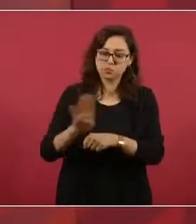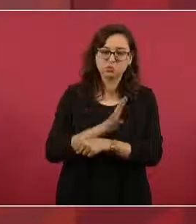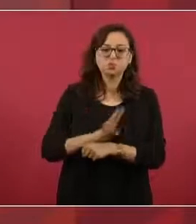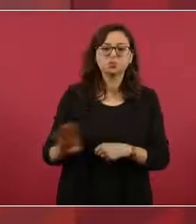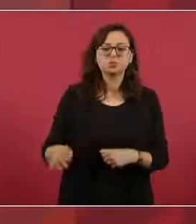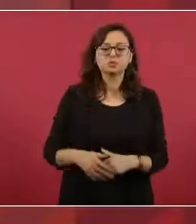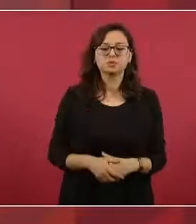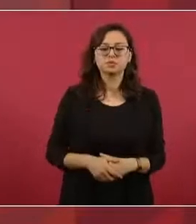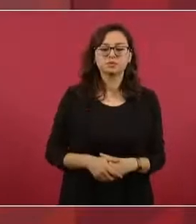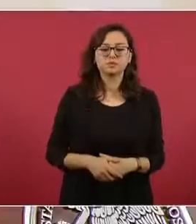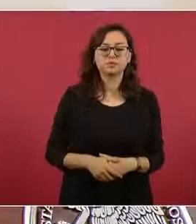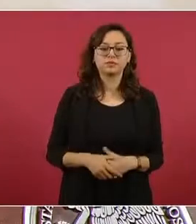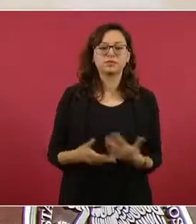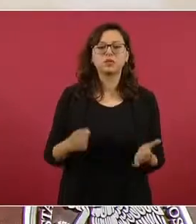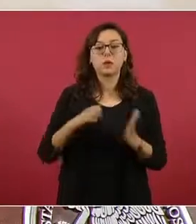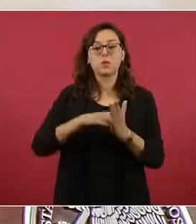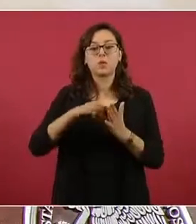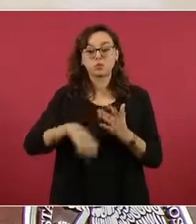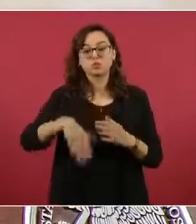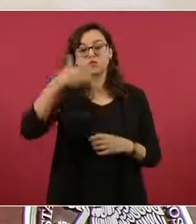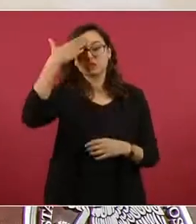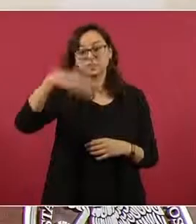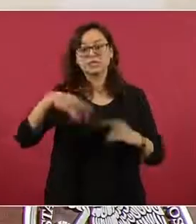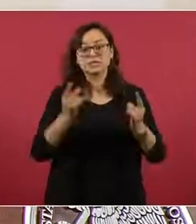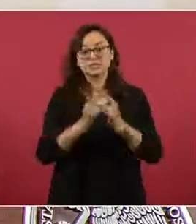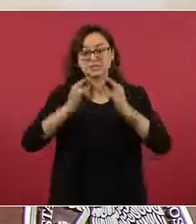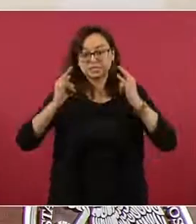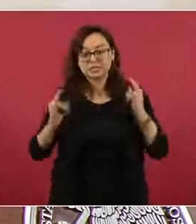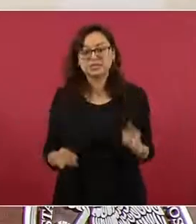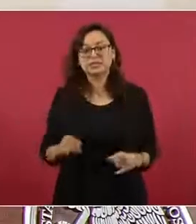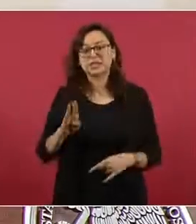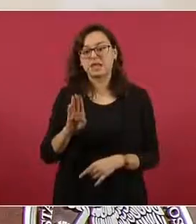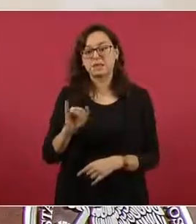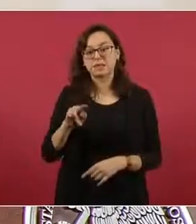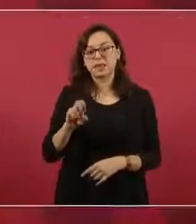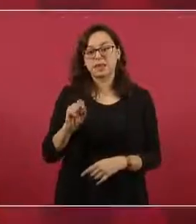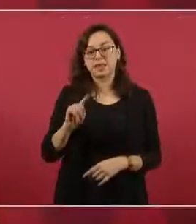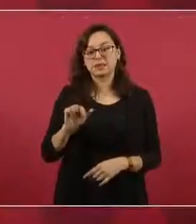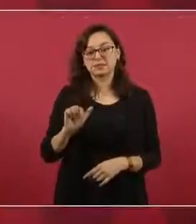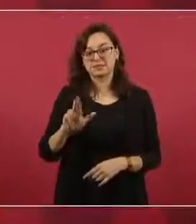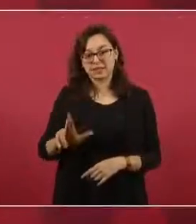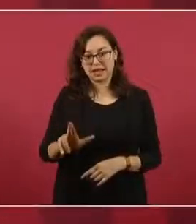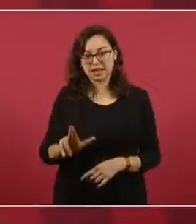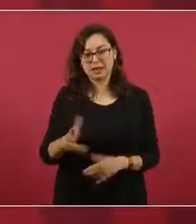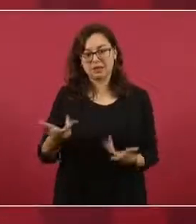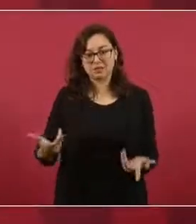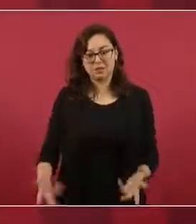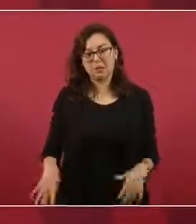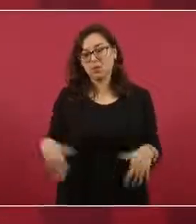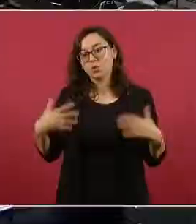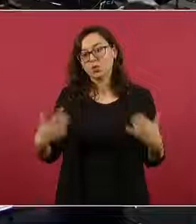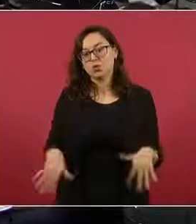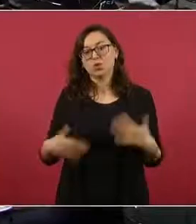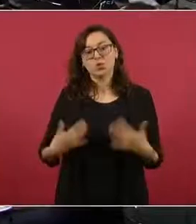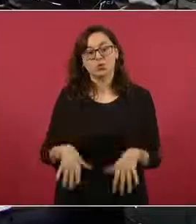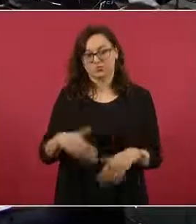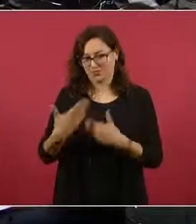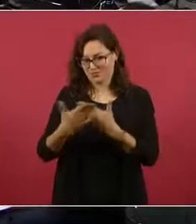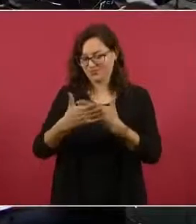Es como el tianguis del bienestar, ya les vamos a informar cuánto se ha entregado